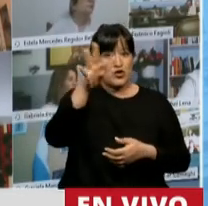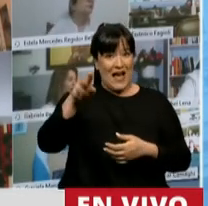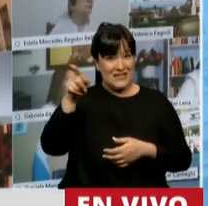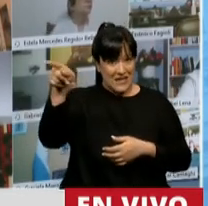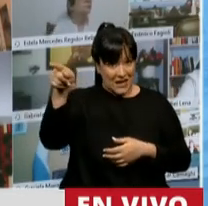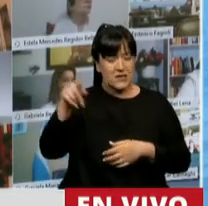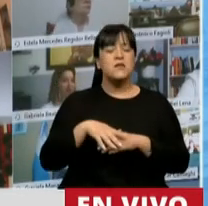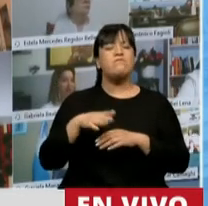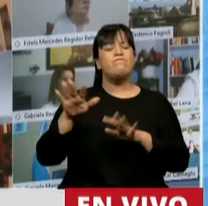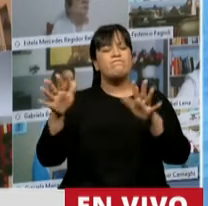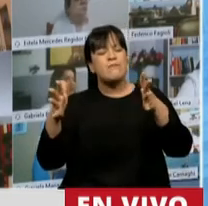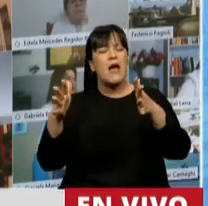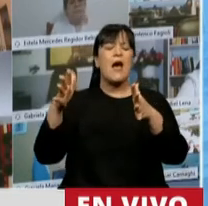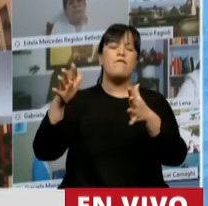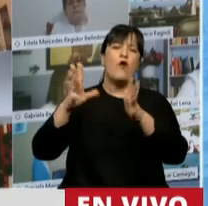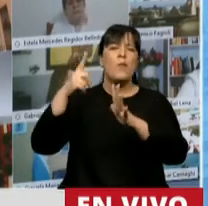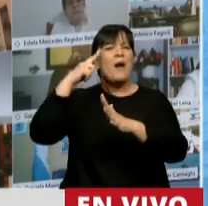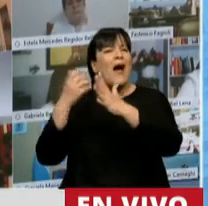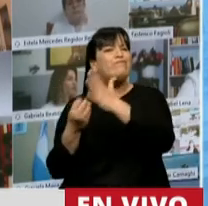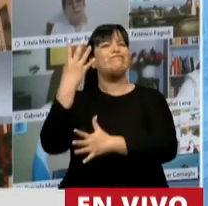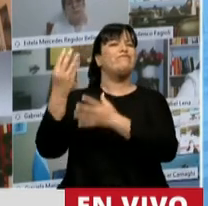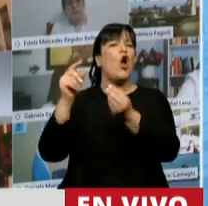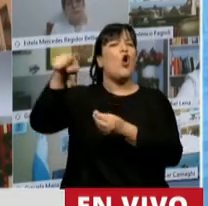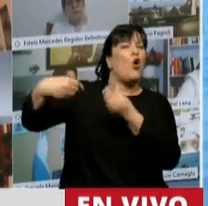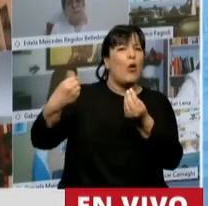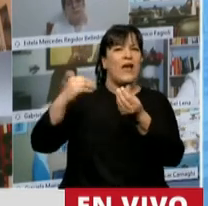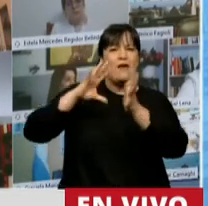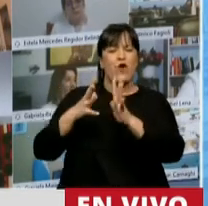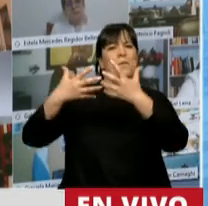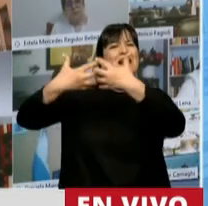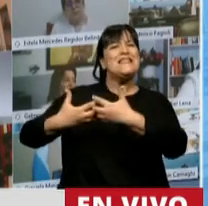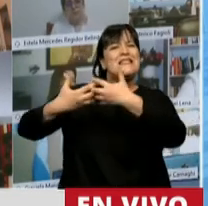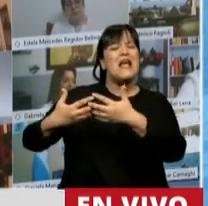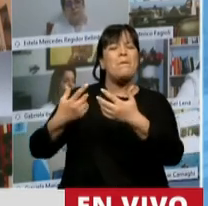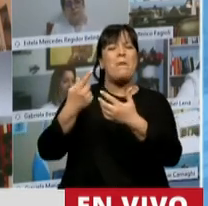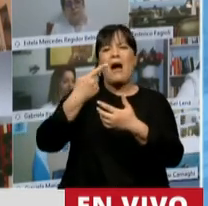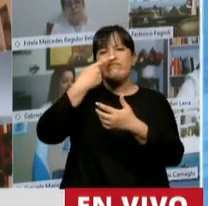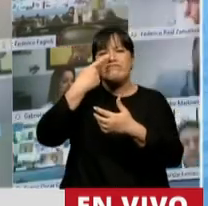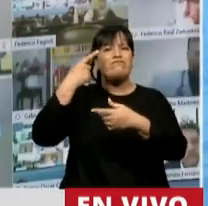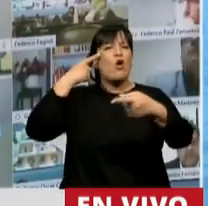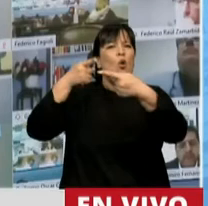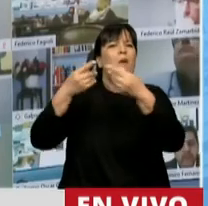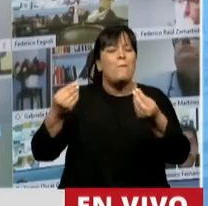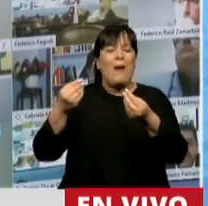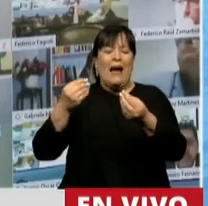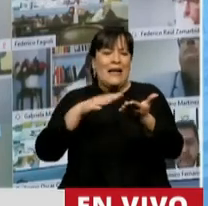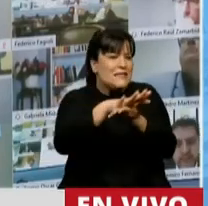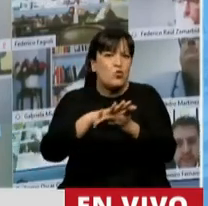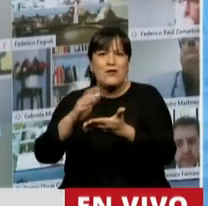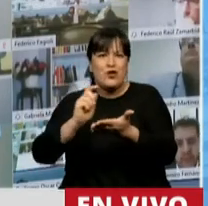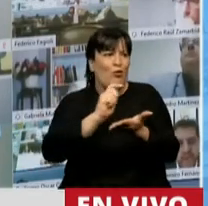estimados, creados como un sistema que servía para paliar determinadas situaciones.